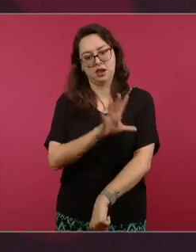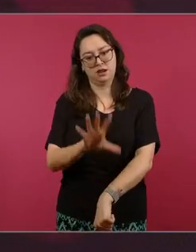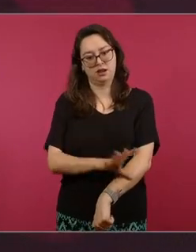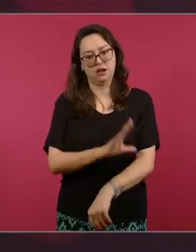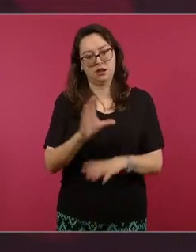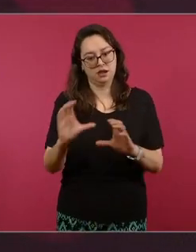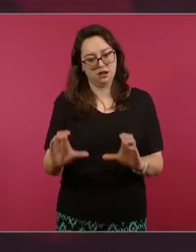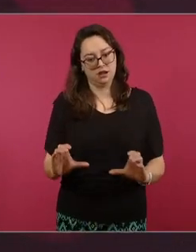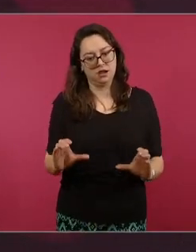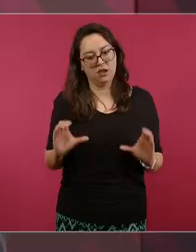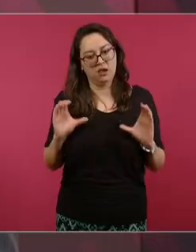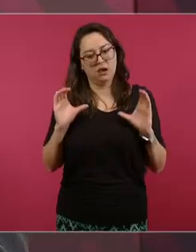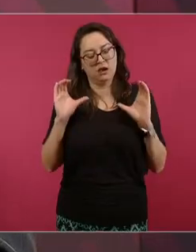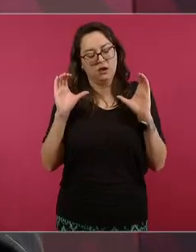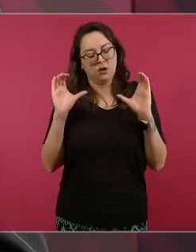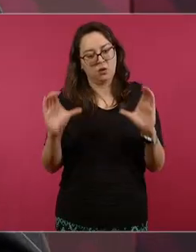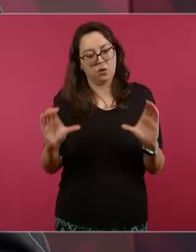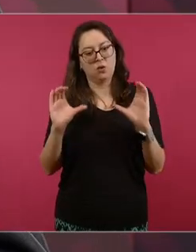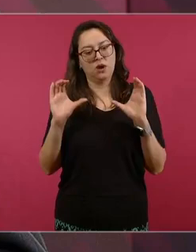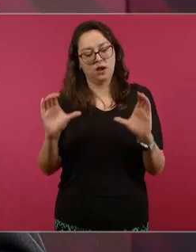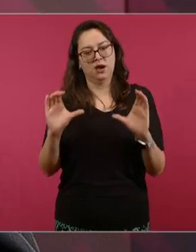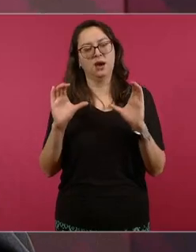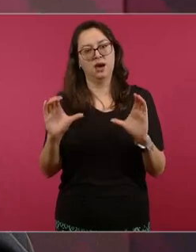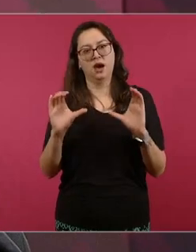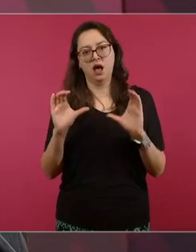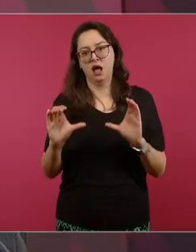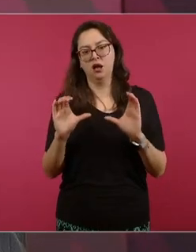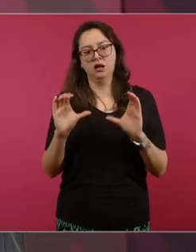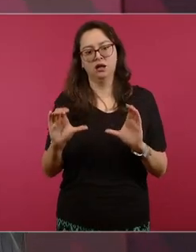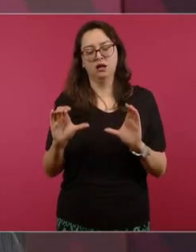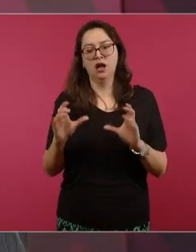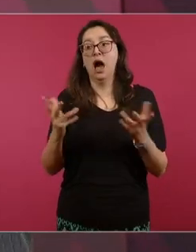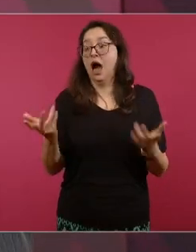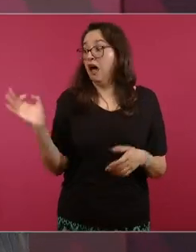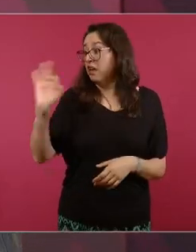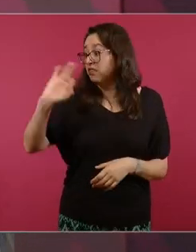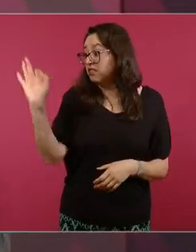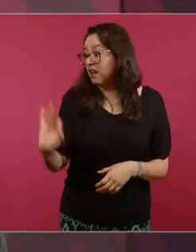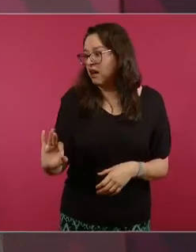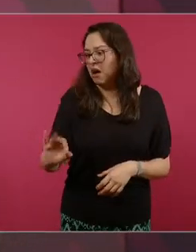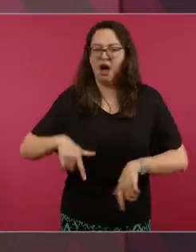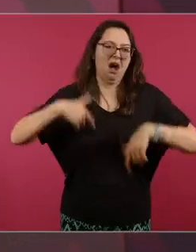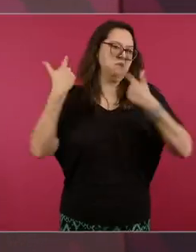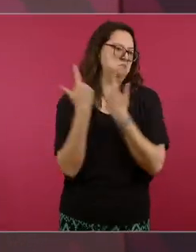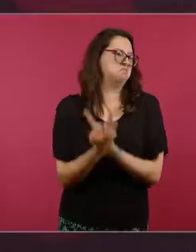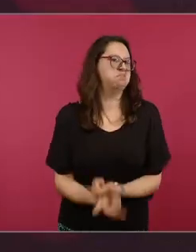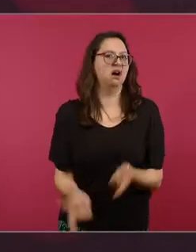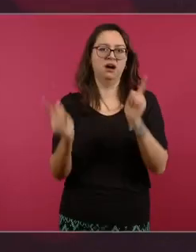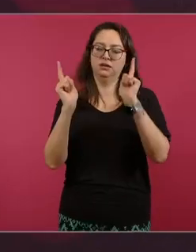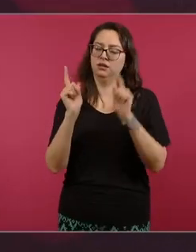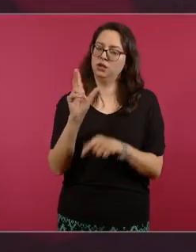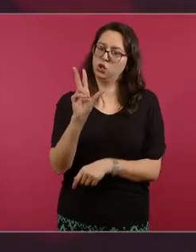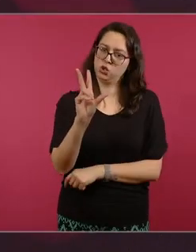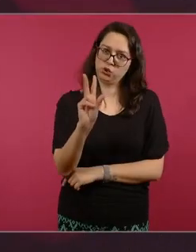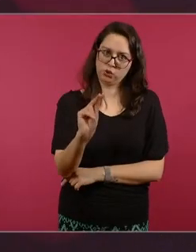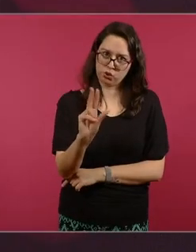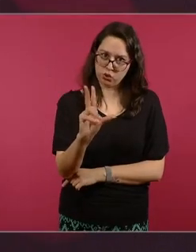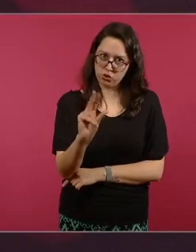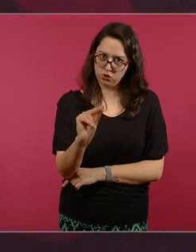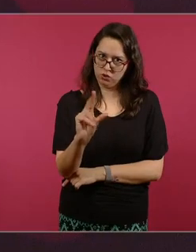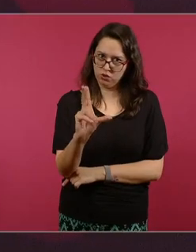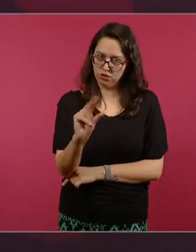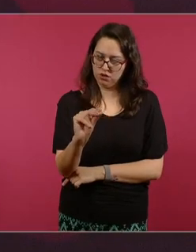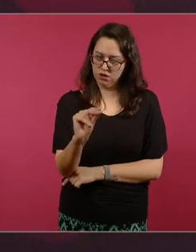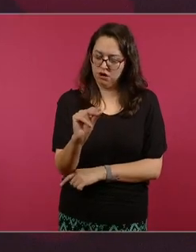mucho del consumo independientemente de lo que paguemos que cuidemos